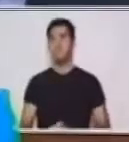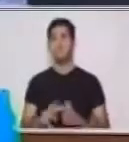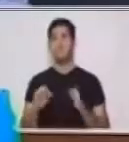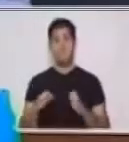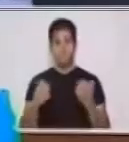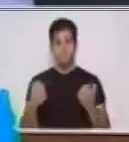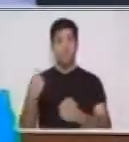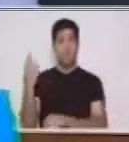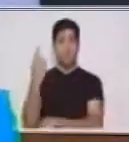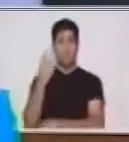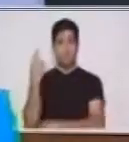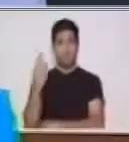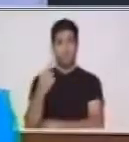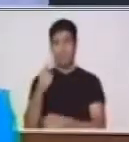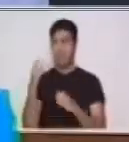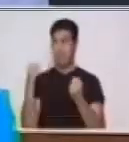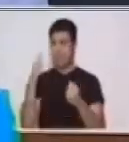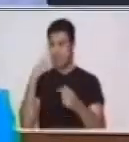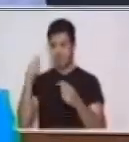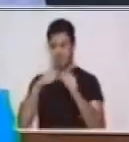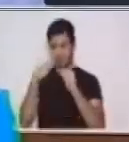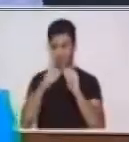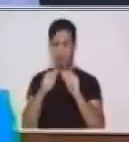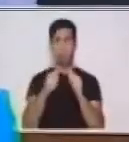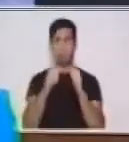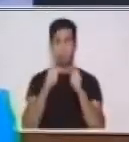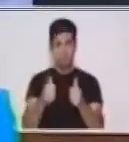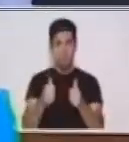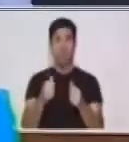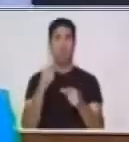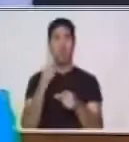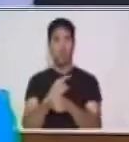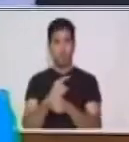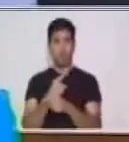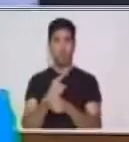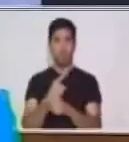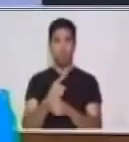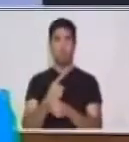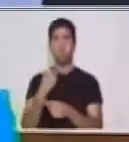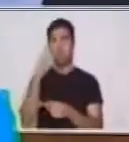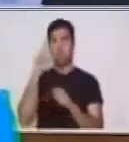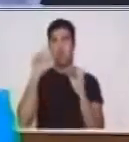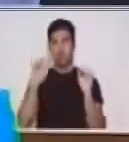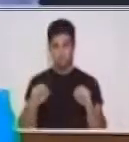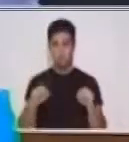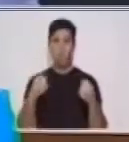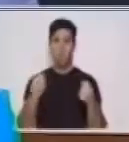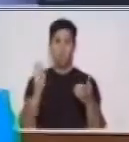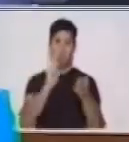quede bien sujetado para poder trabajarlo.